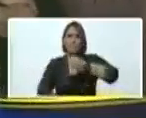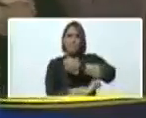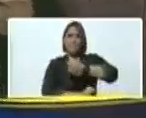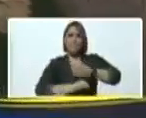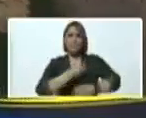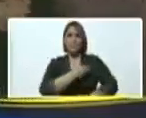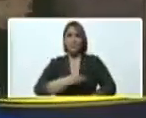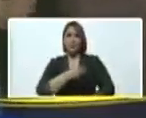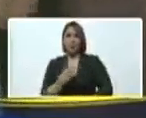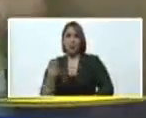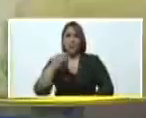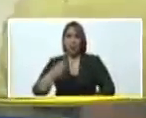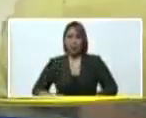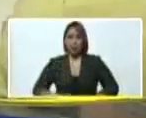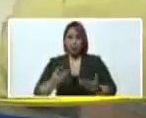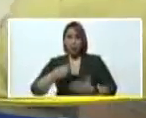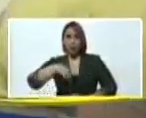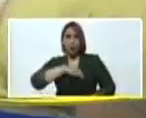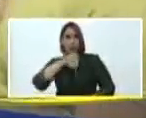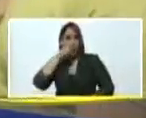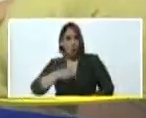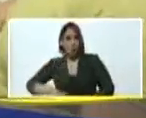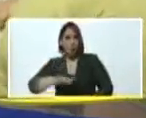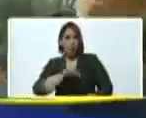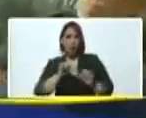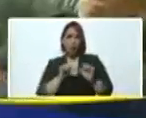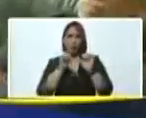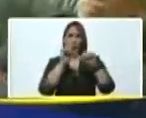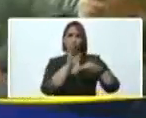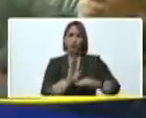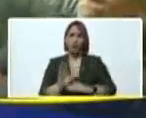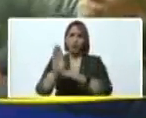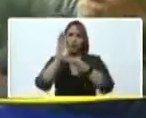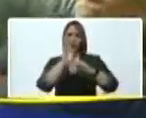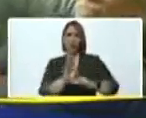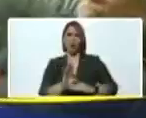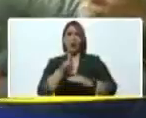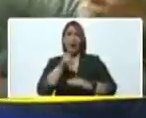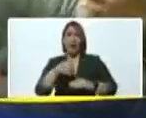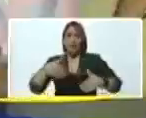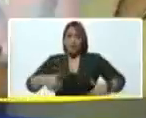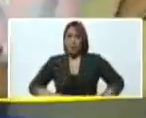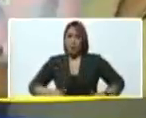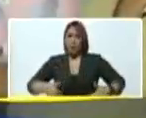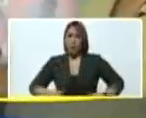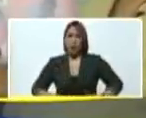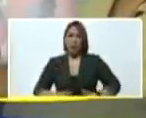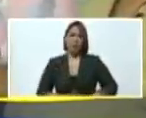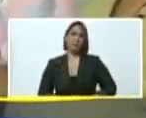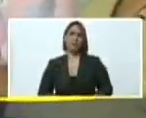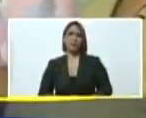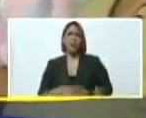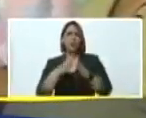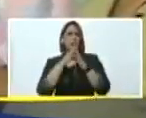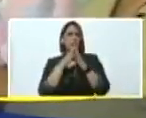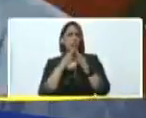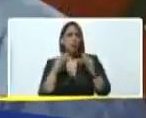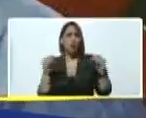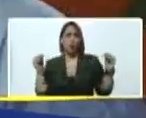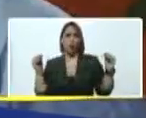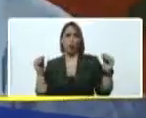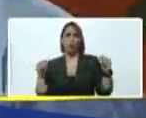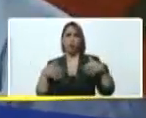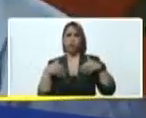misión más que le entregamos a nuestro pueblo para seguir protegiéndolo. Este es un esfuerzo, presidente, de todo un